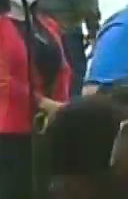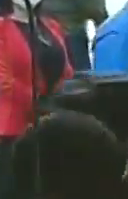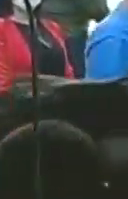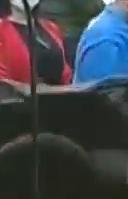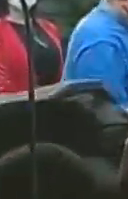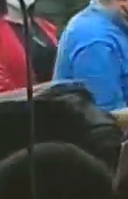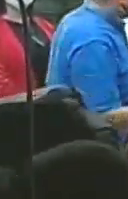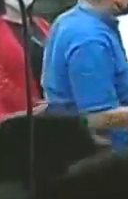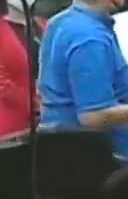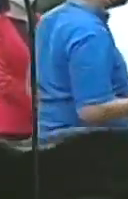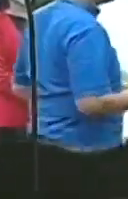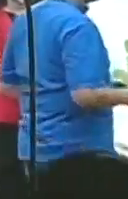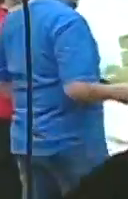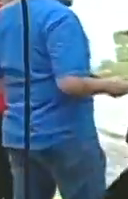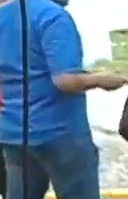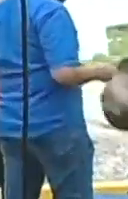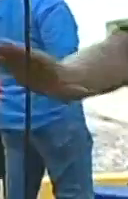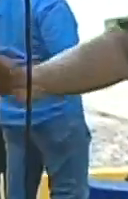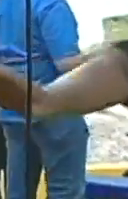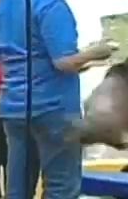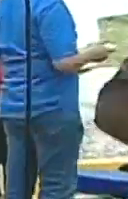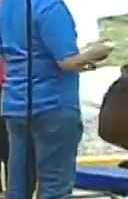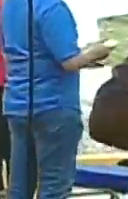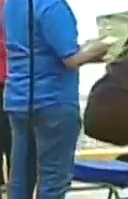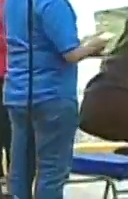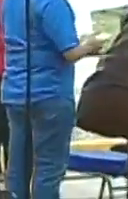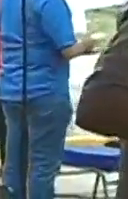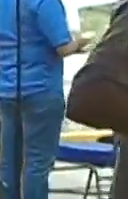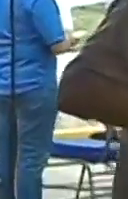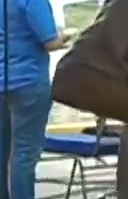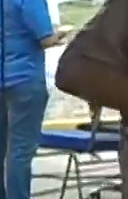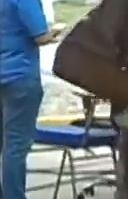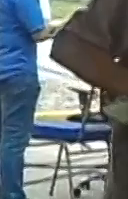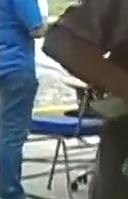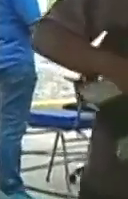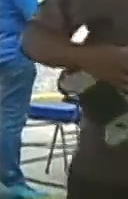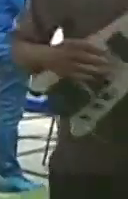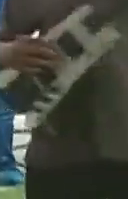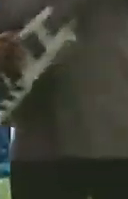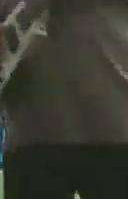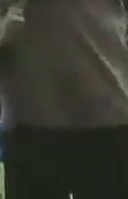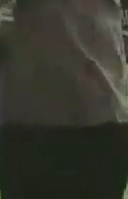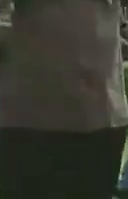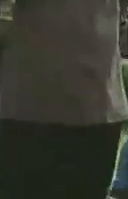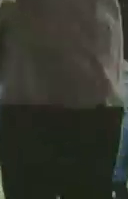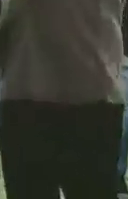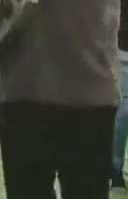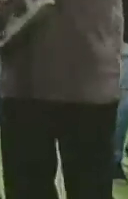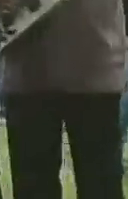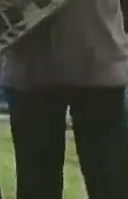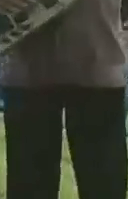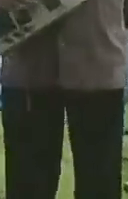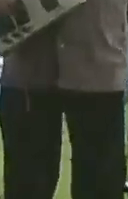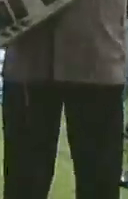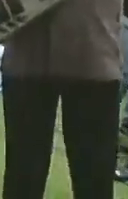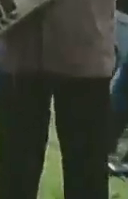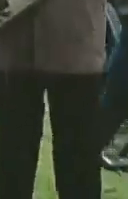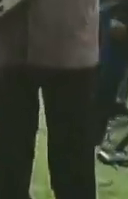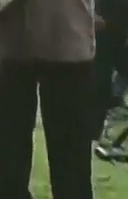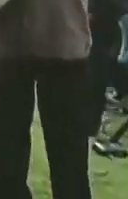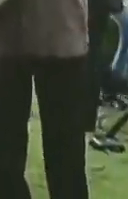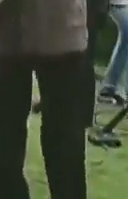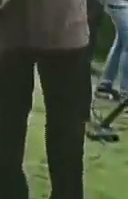destacar también el trabajo que viene realizando la revolución bolivariana y el énfasis que ha hecho en materia de la organización, de